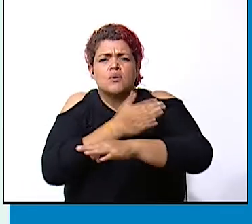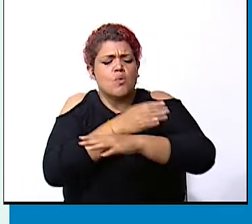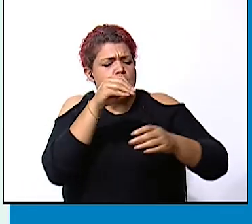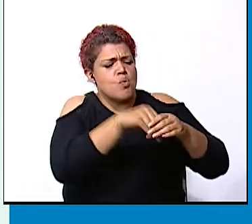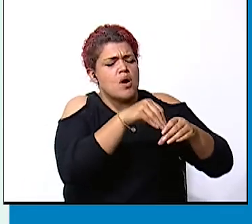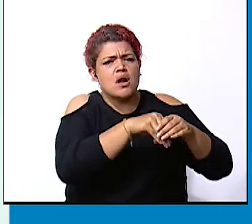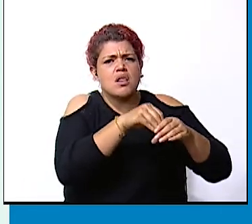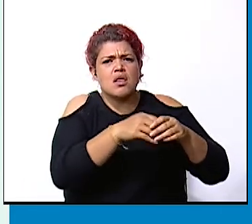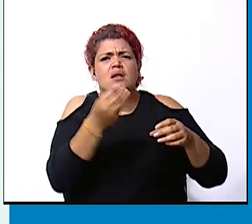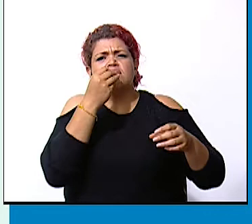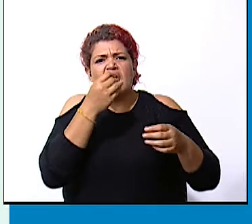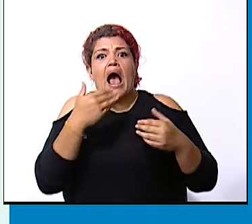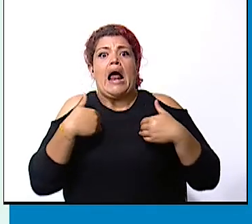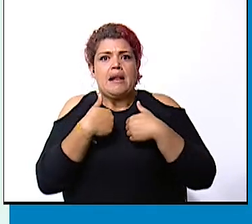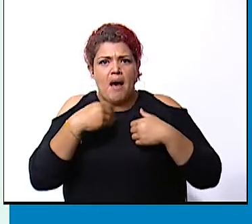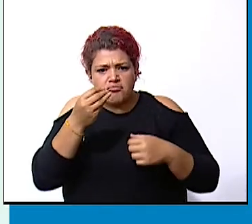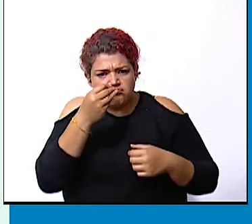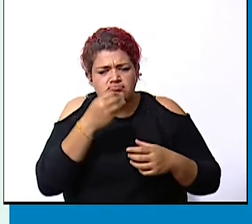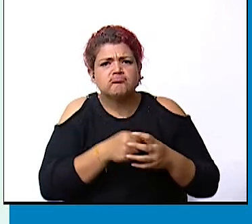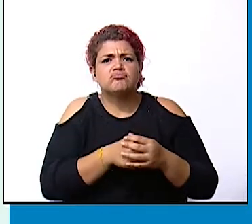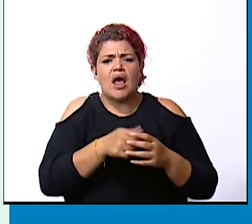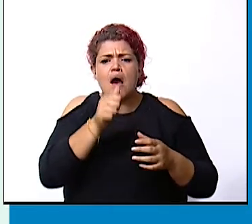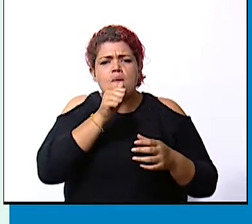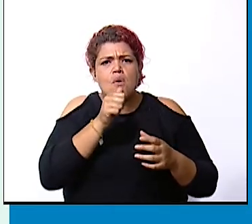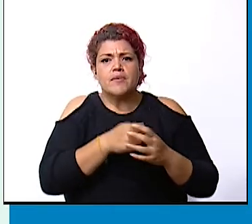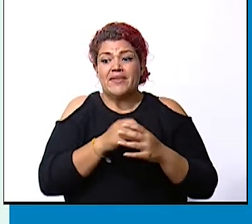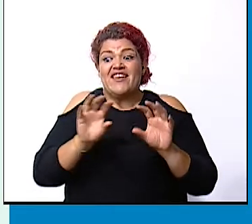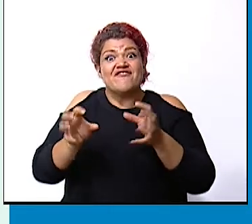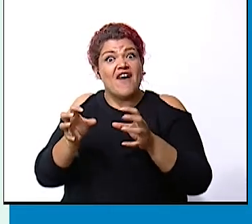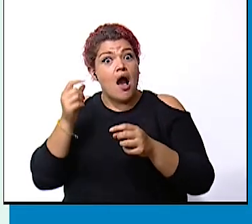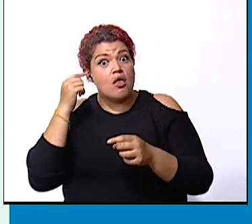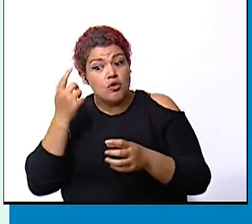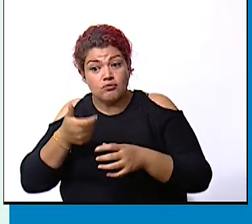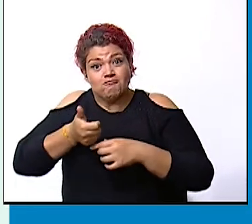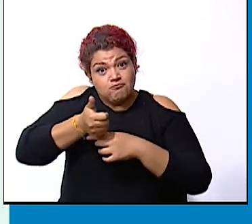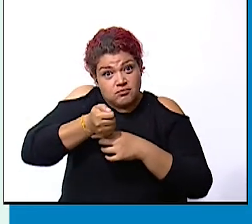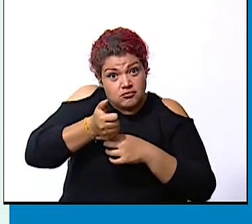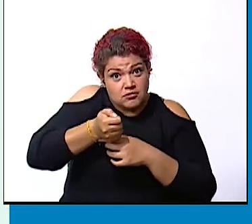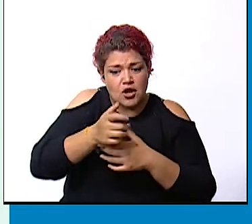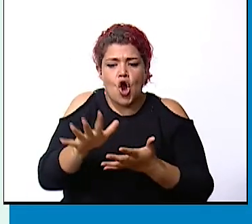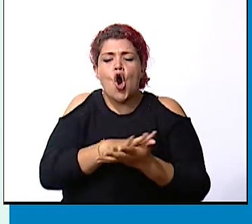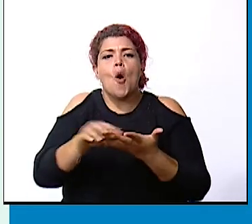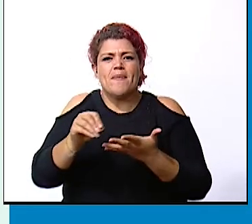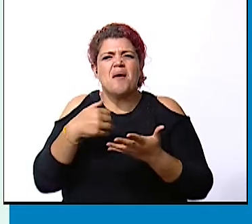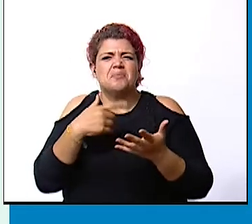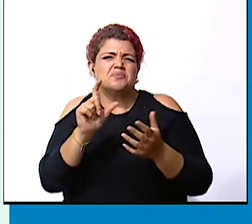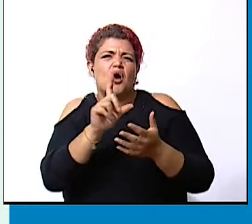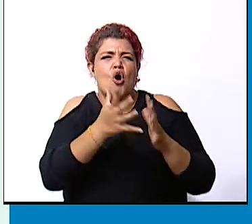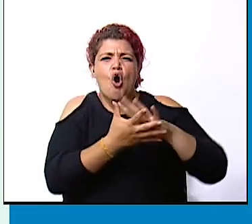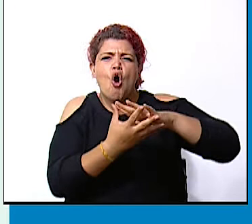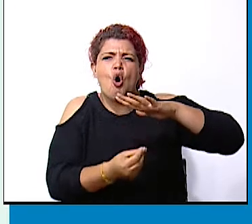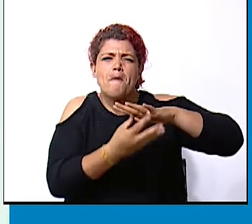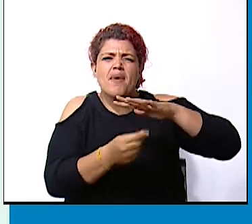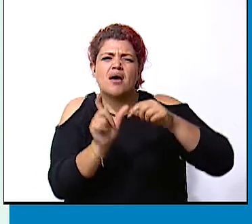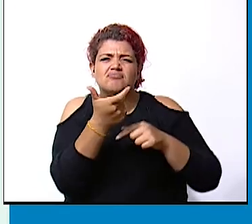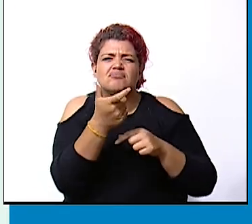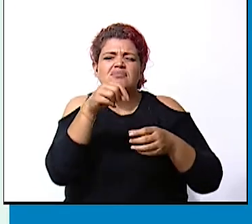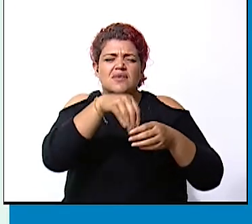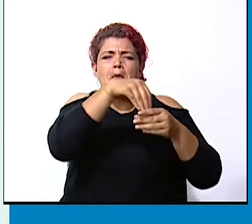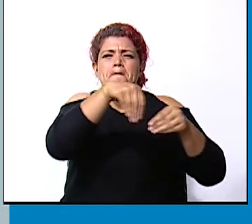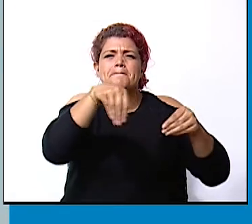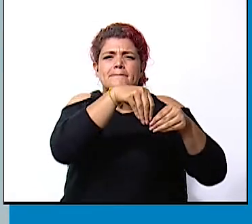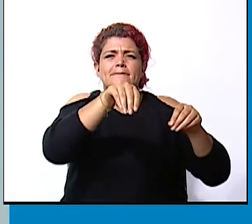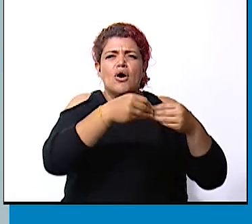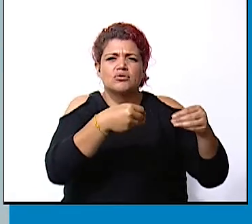medicamentos y comida para mascotas además de radios de baterías, linterna y fotocopias de tus documentos personales en una bolsa